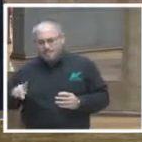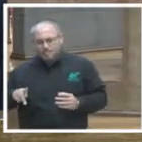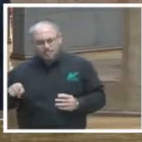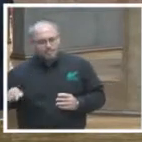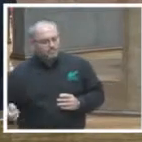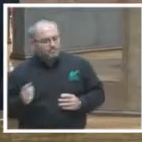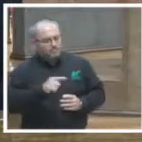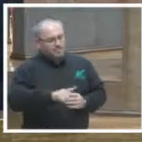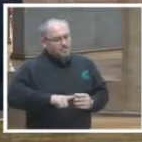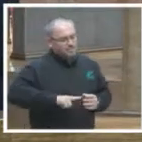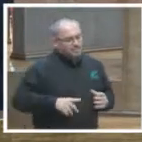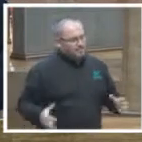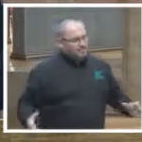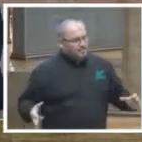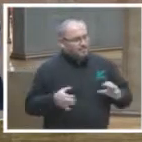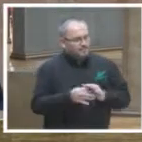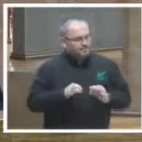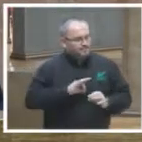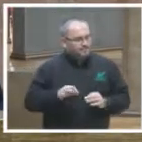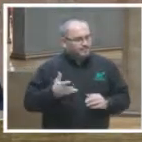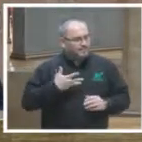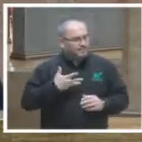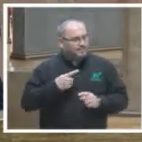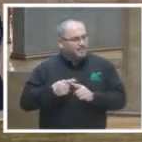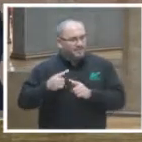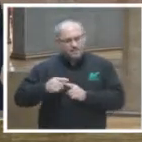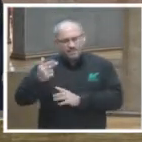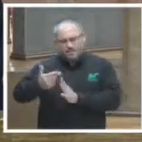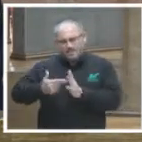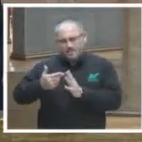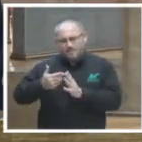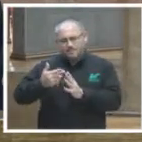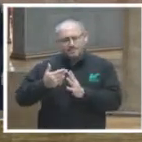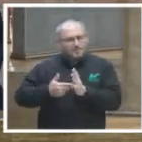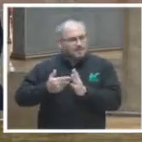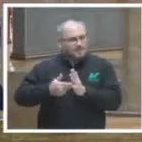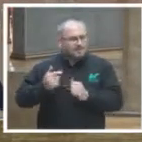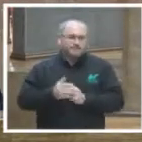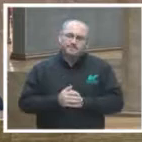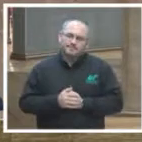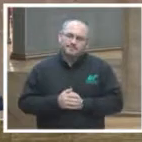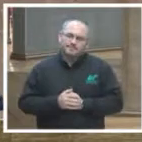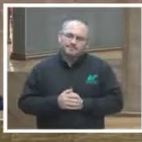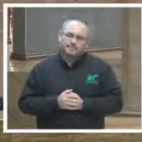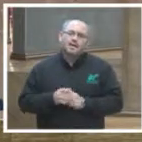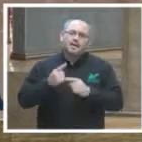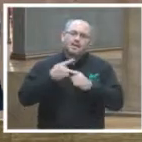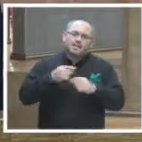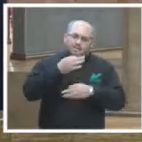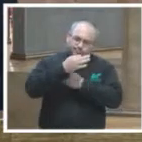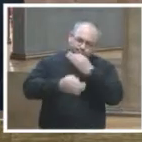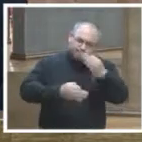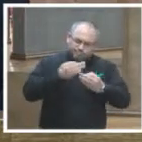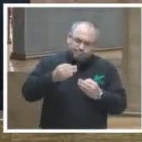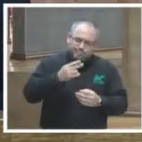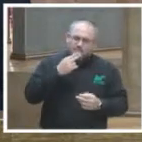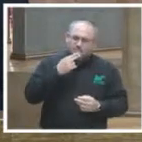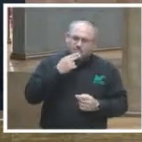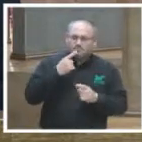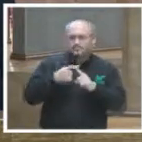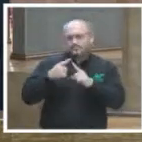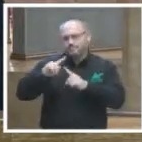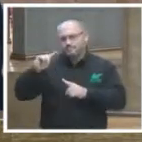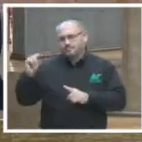el tribunal electoral ha creado diversas herramientas informáticas y de difusión en uso de las